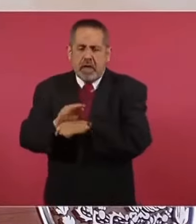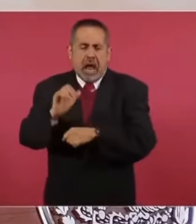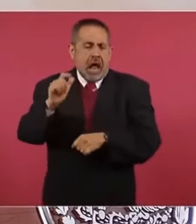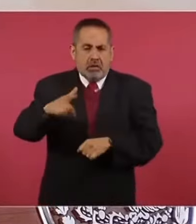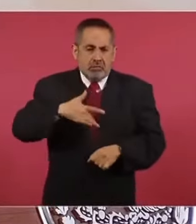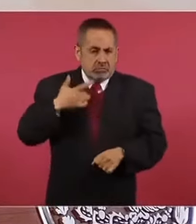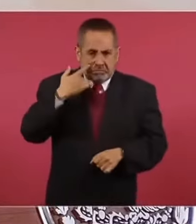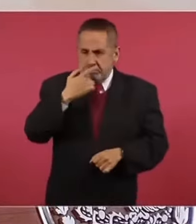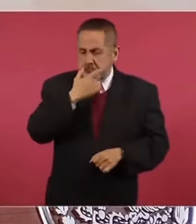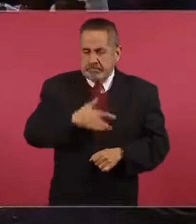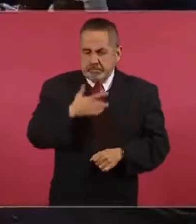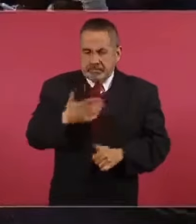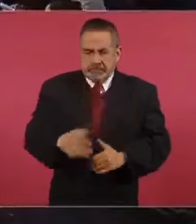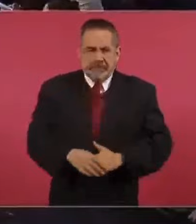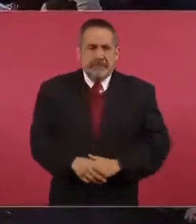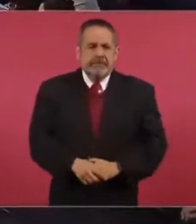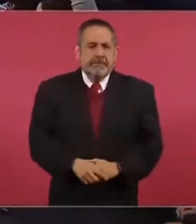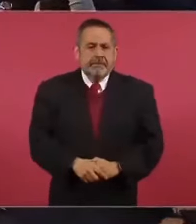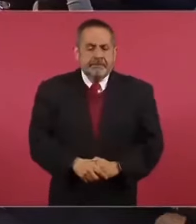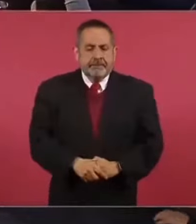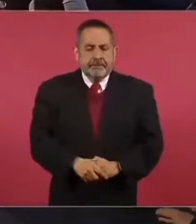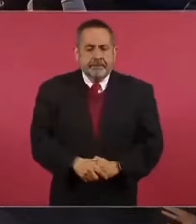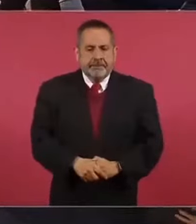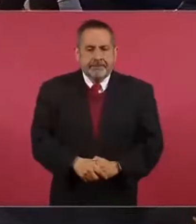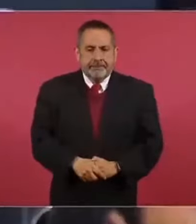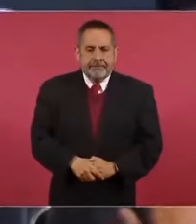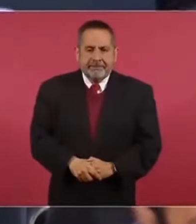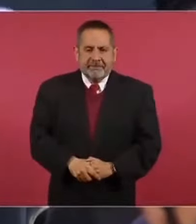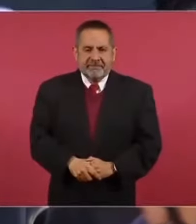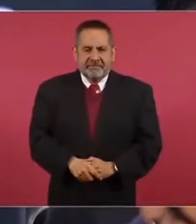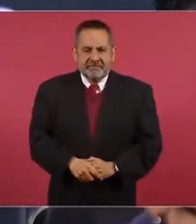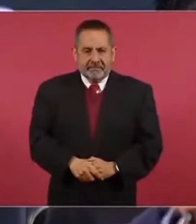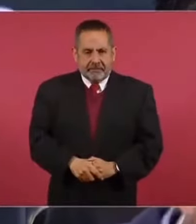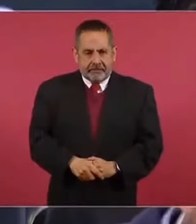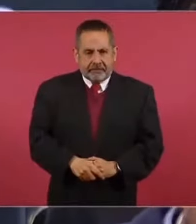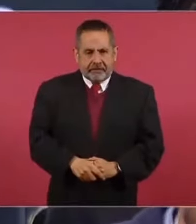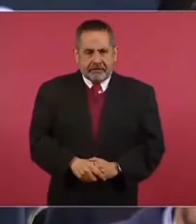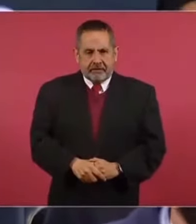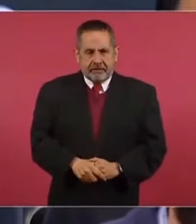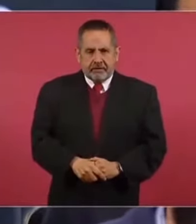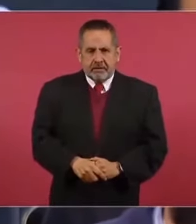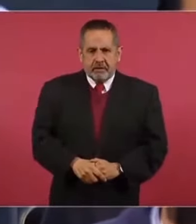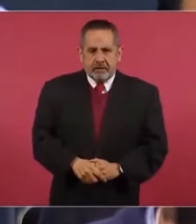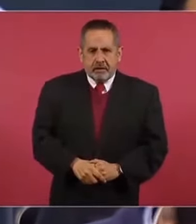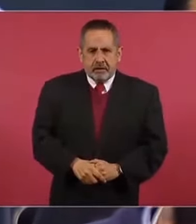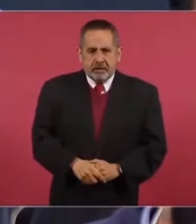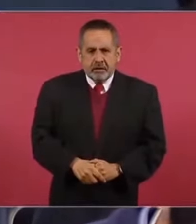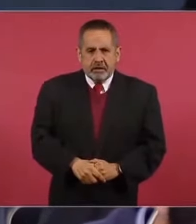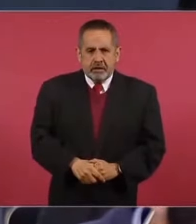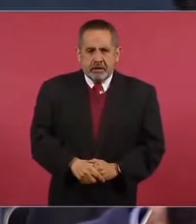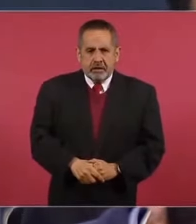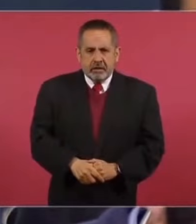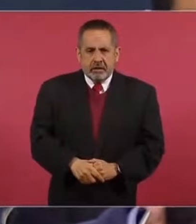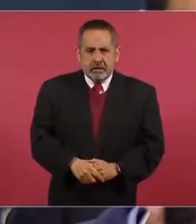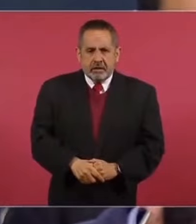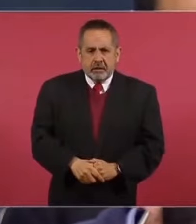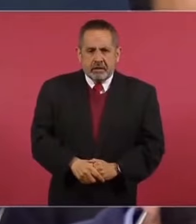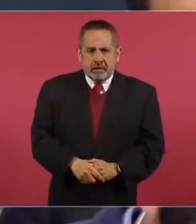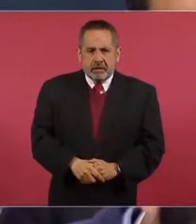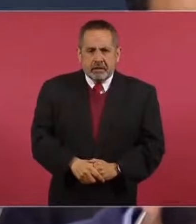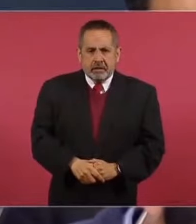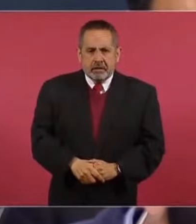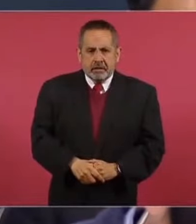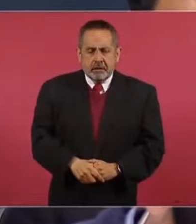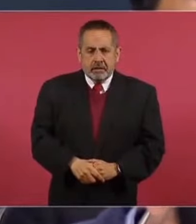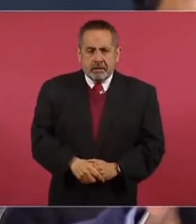caso de que así se lo requieran. ¿En qué tiempo van a hacer